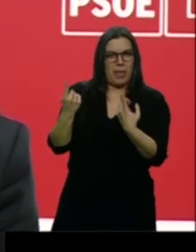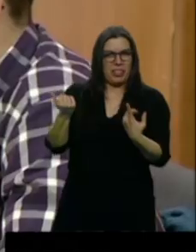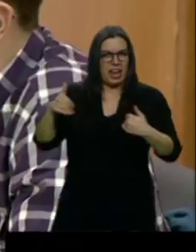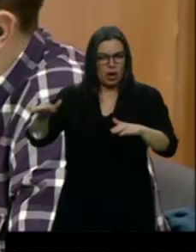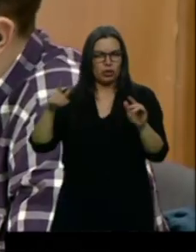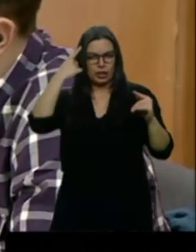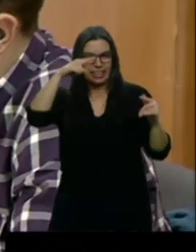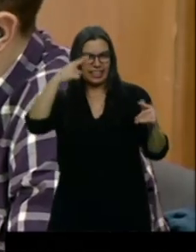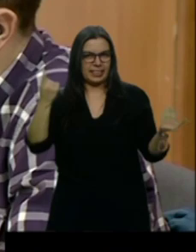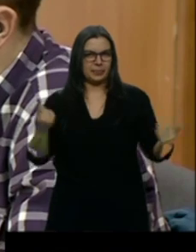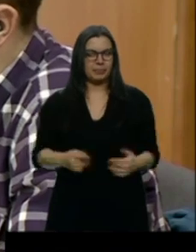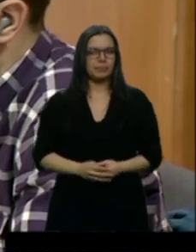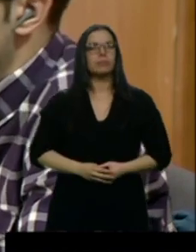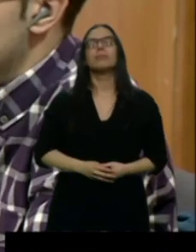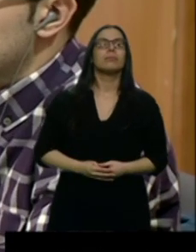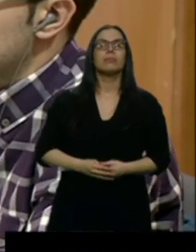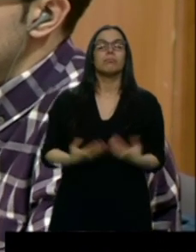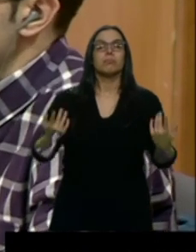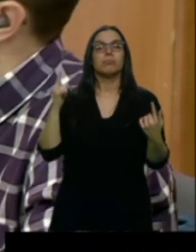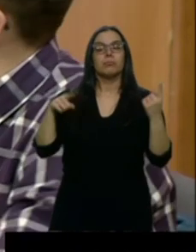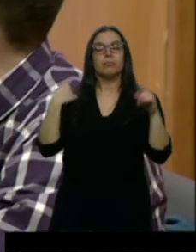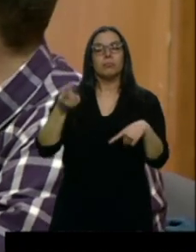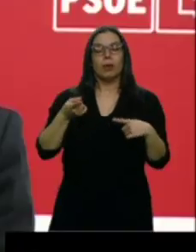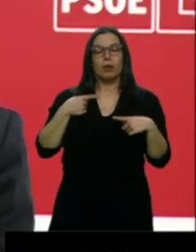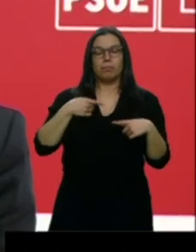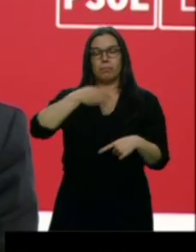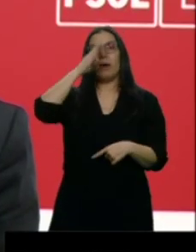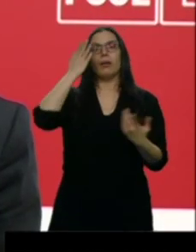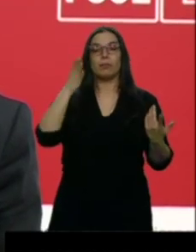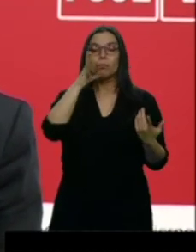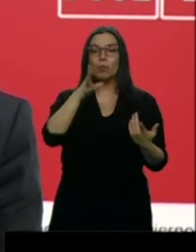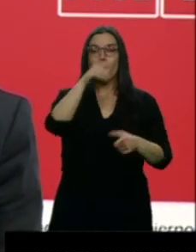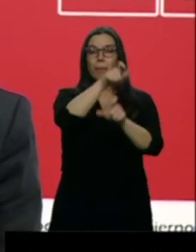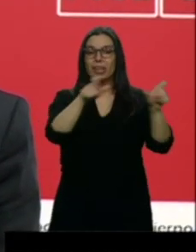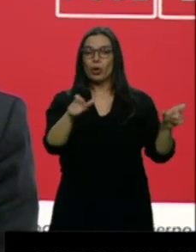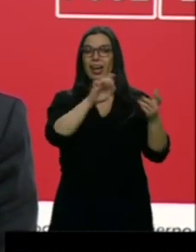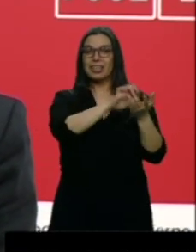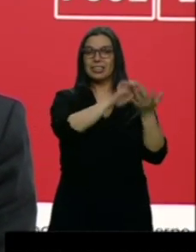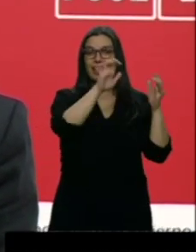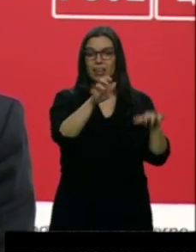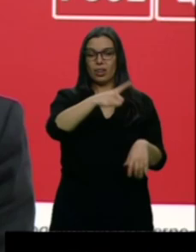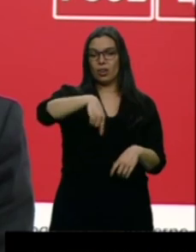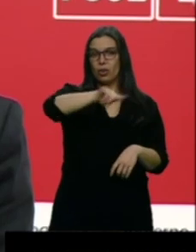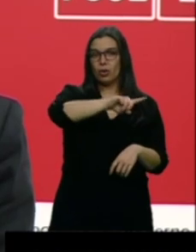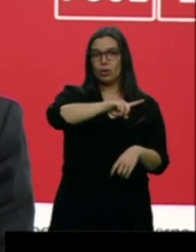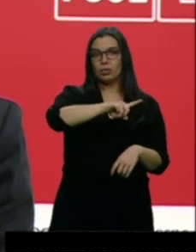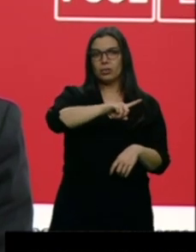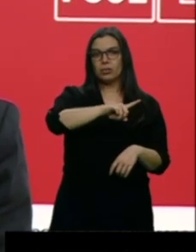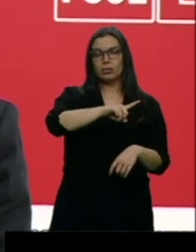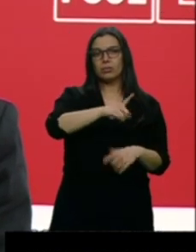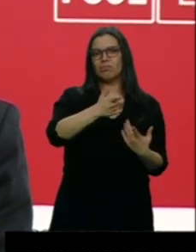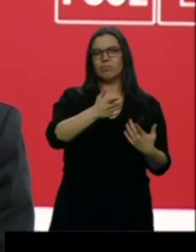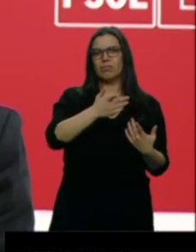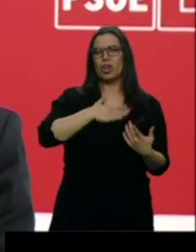León. Para encontrarse con una respuesta clara. Los castellanos y leoneses también dan la espalda a la